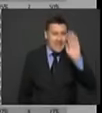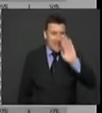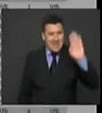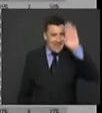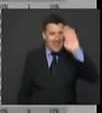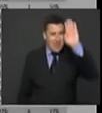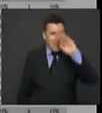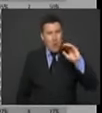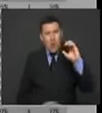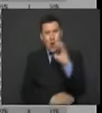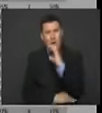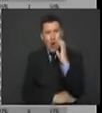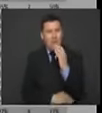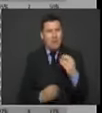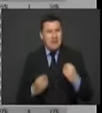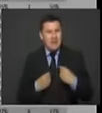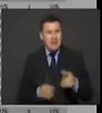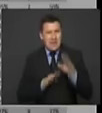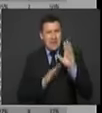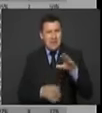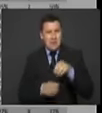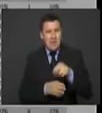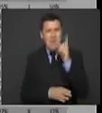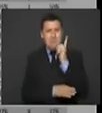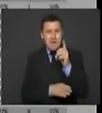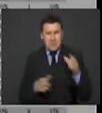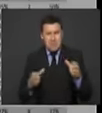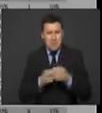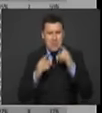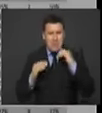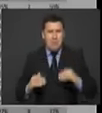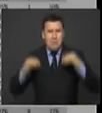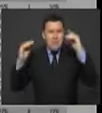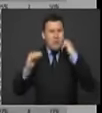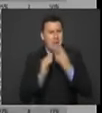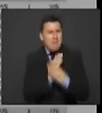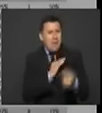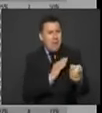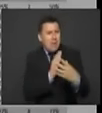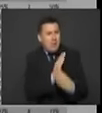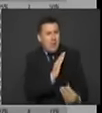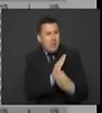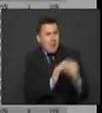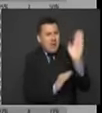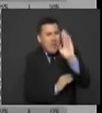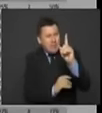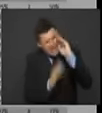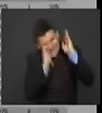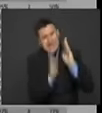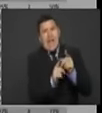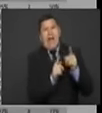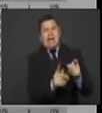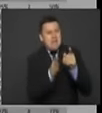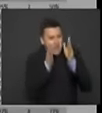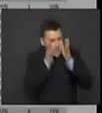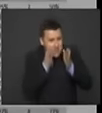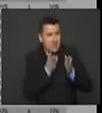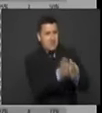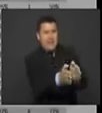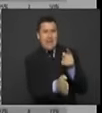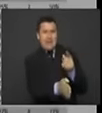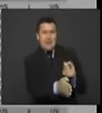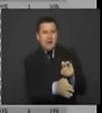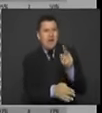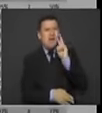por esos colombianos que tienen su representación política, altísima pobreza, desconexión del país por donde quiera que uno lo mire,